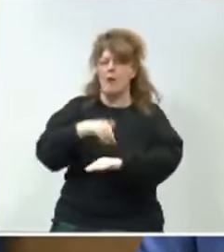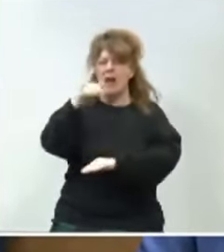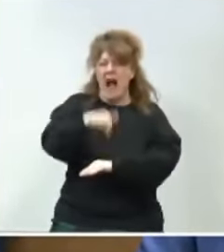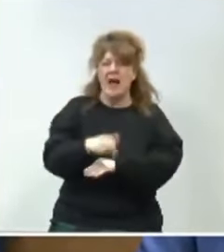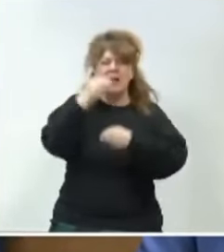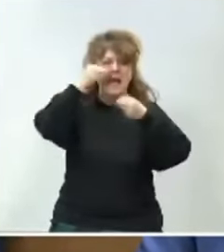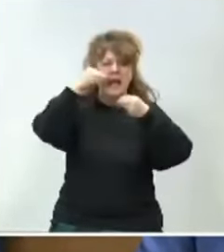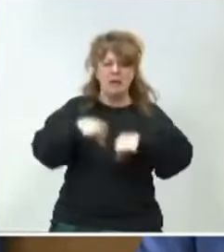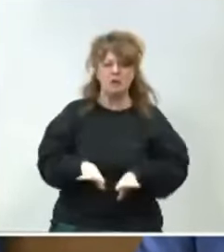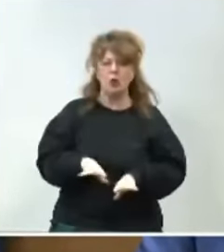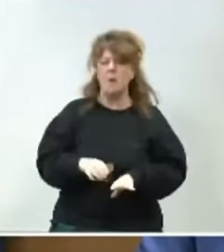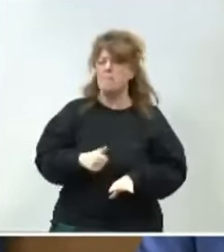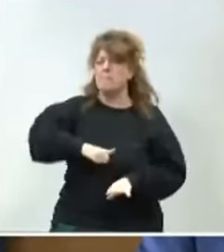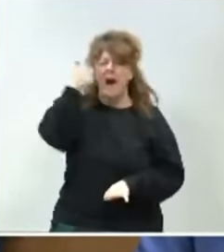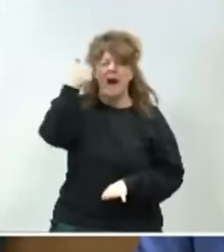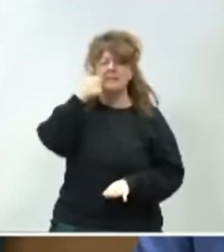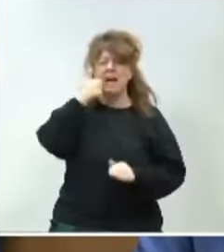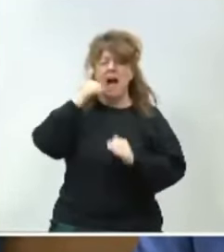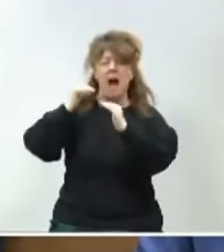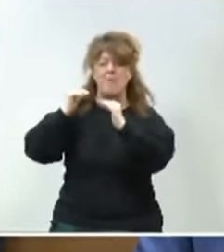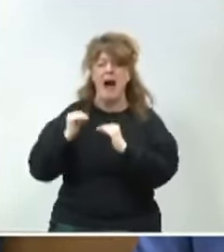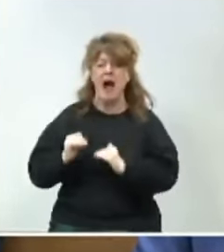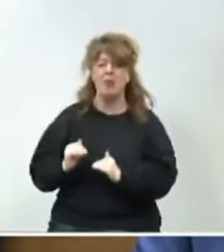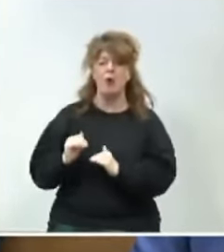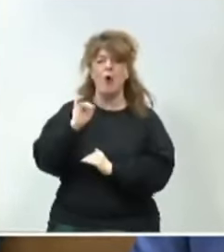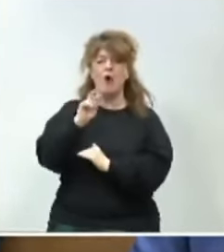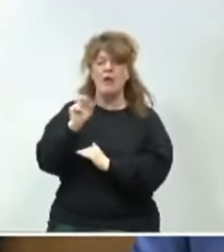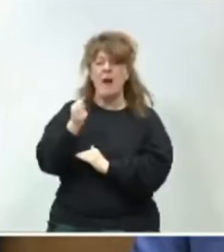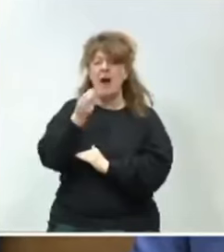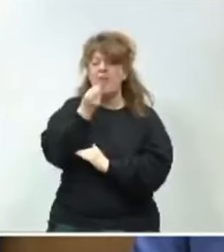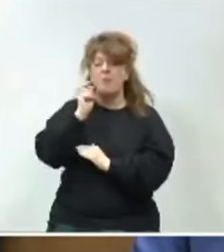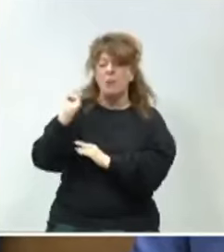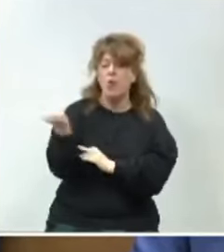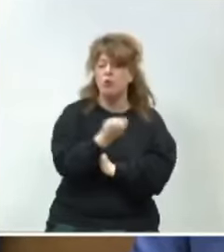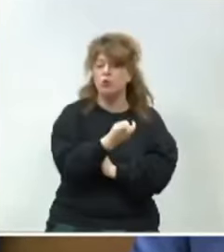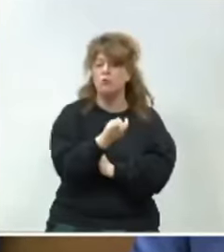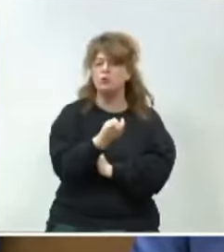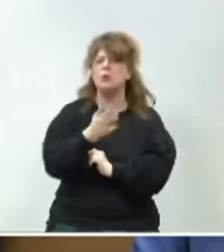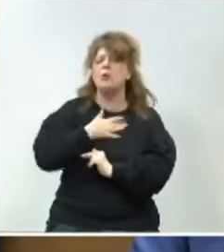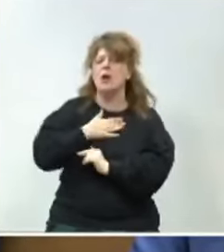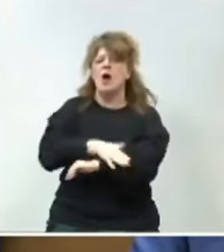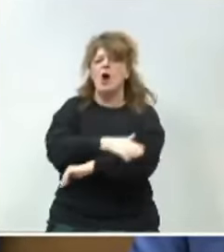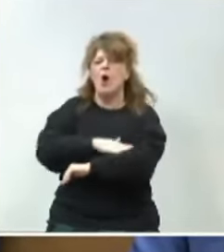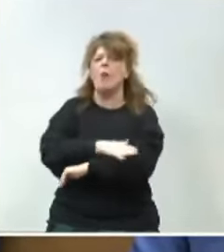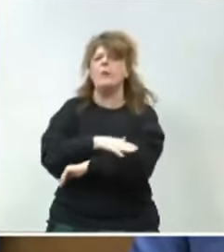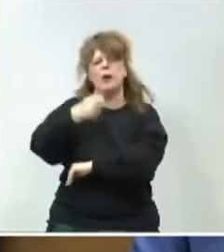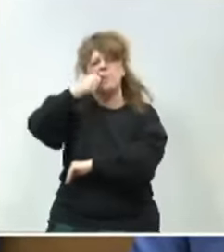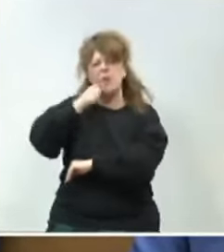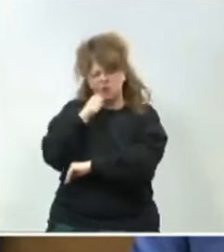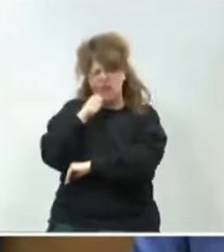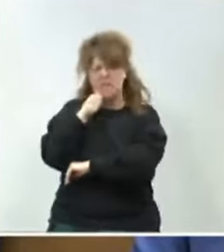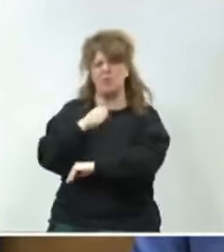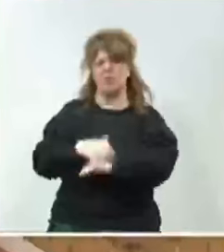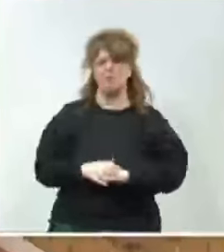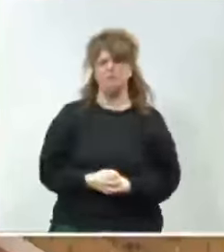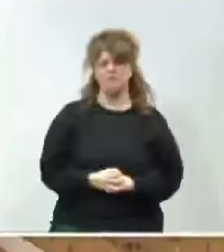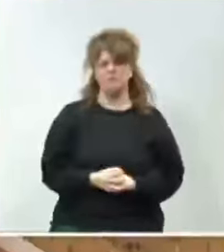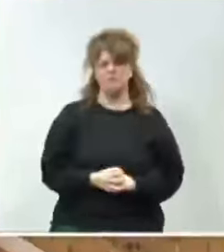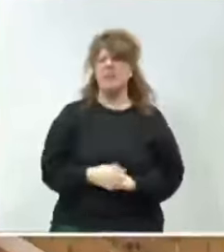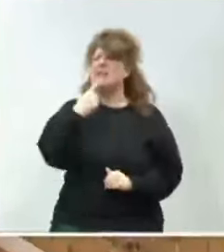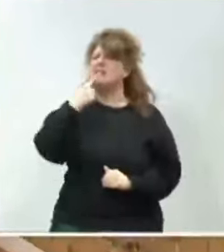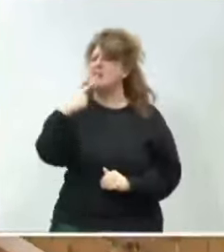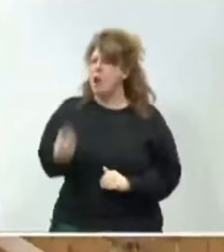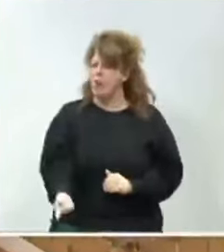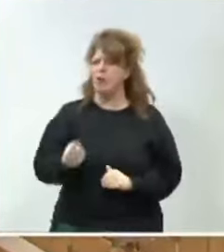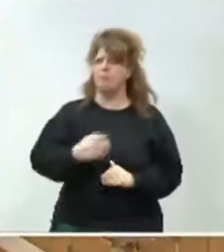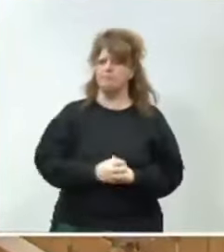historia, que más ha bajado el IVA de los productos, ha sido el Gobierno de Pedro Sánchez. Y se lo digo,